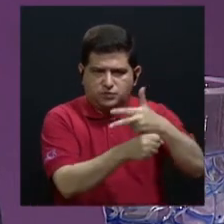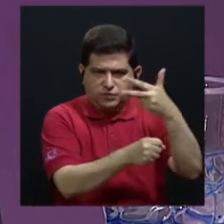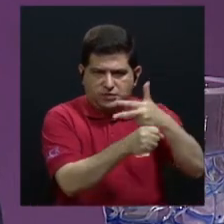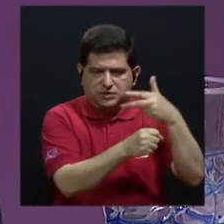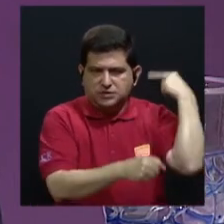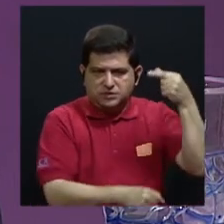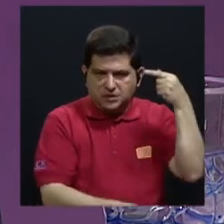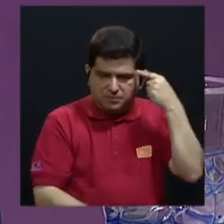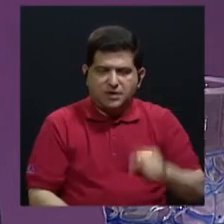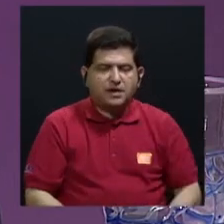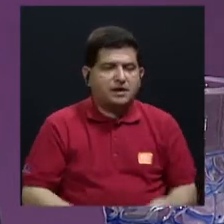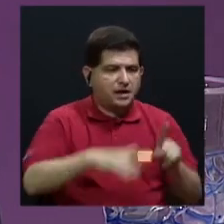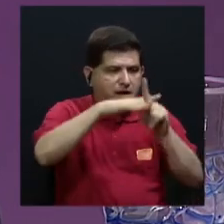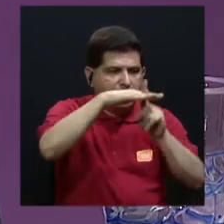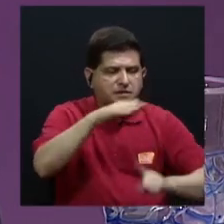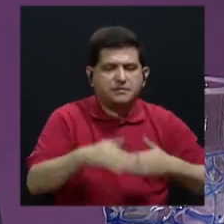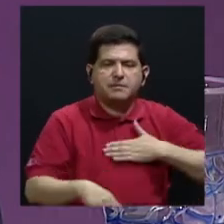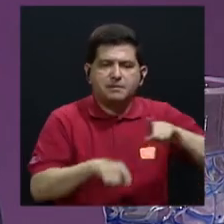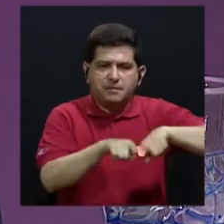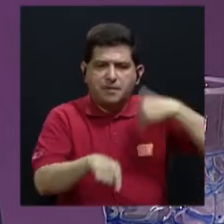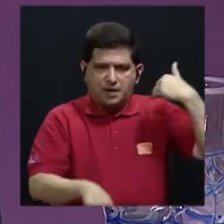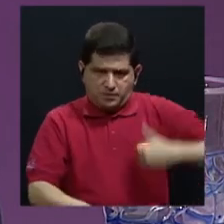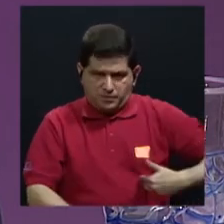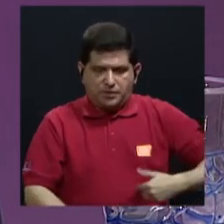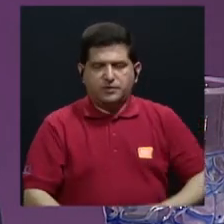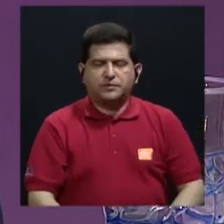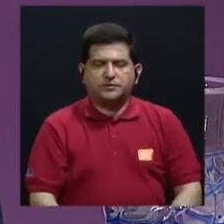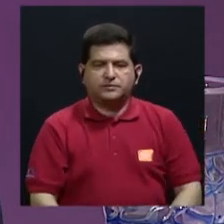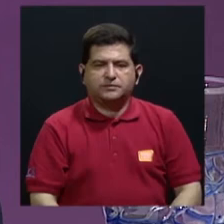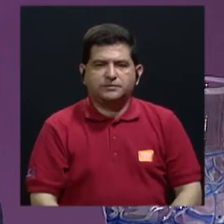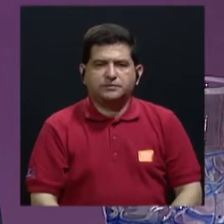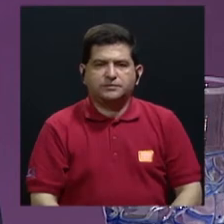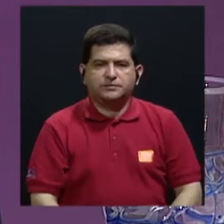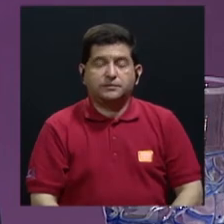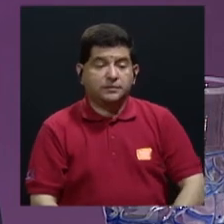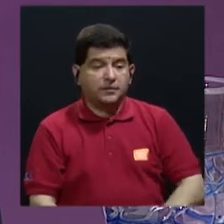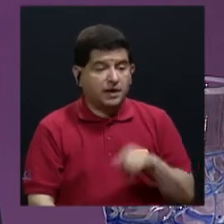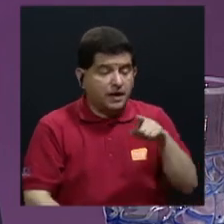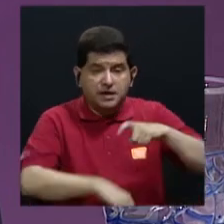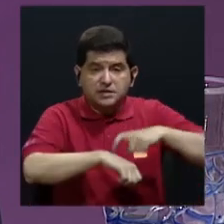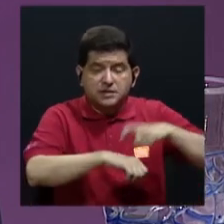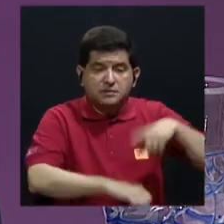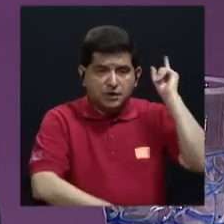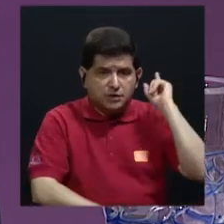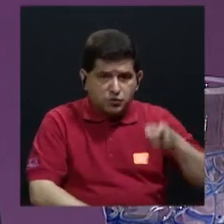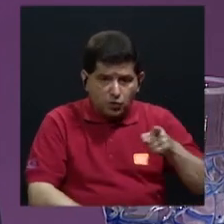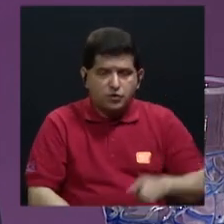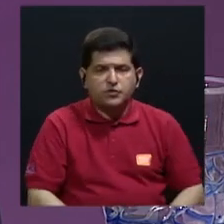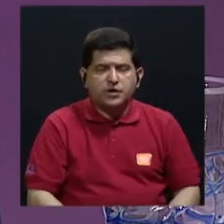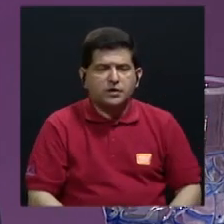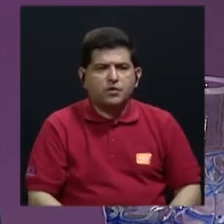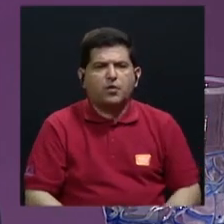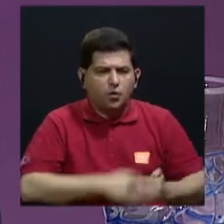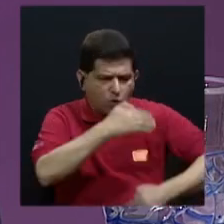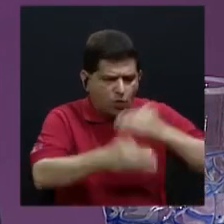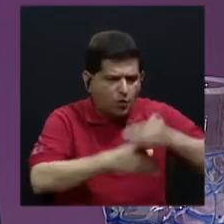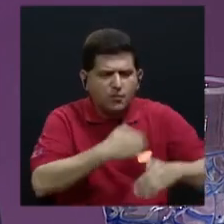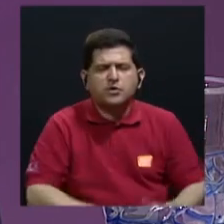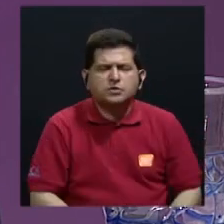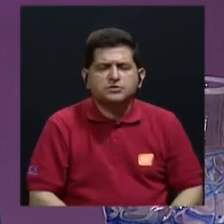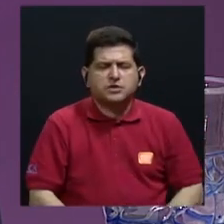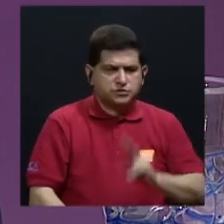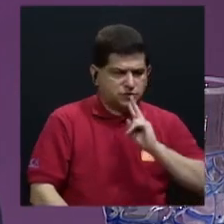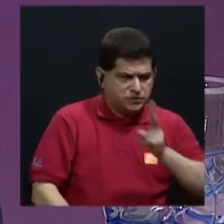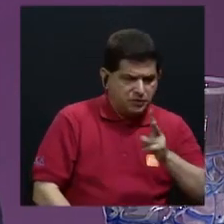por la desaparición de mi hermano y ordenó una serie de medidas de reparación de verdad, de